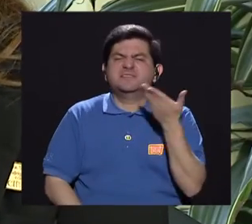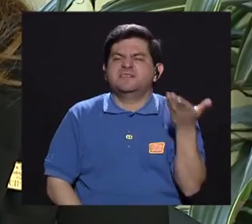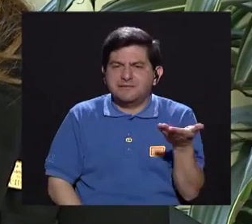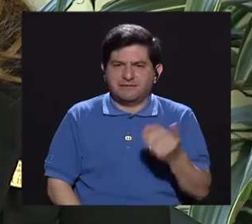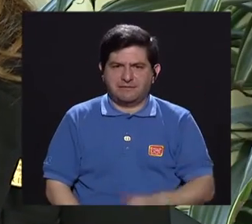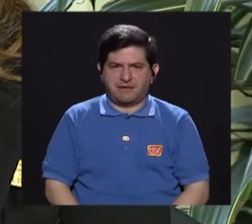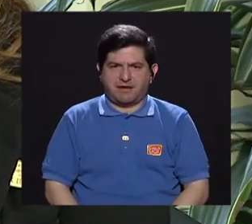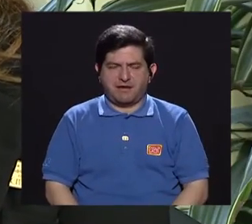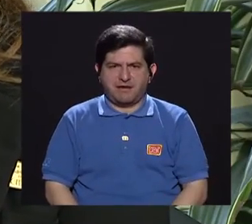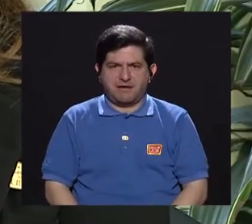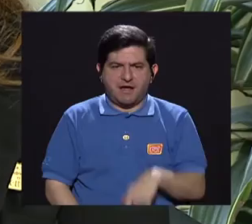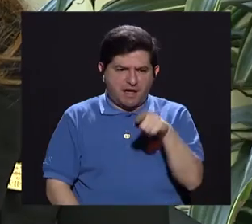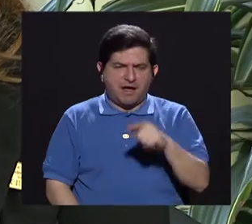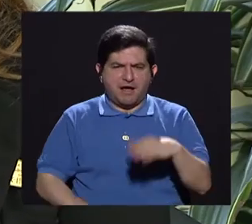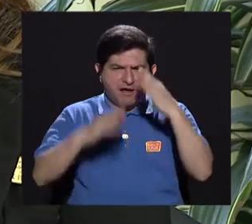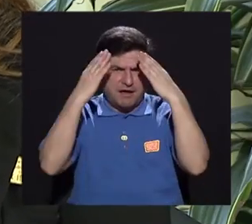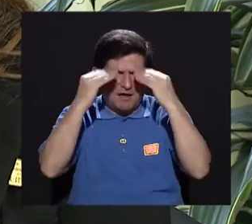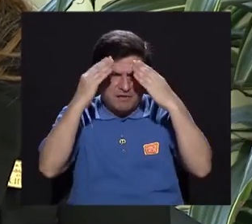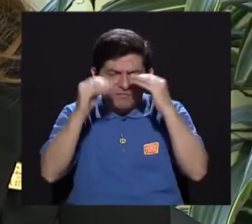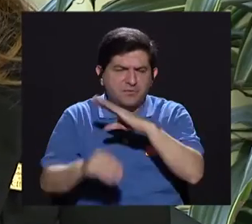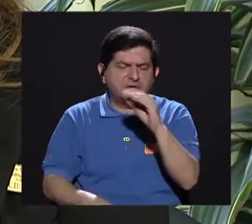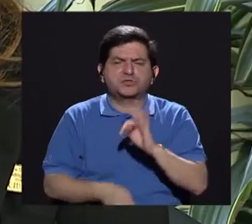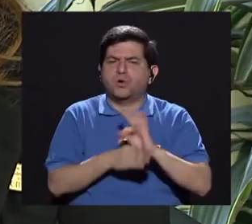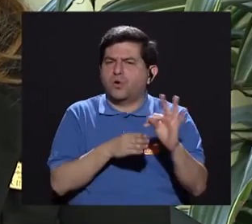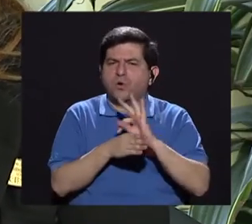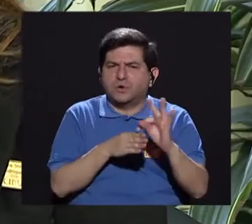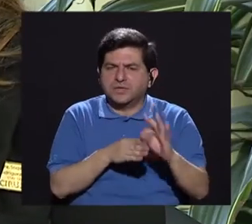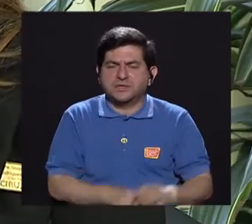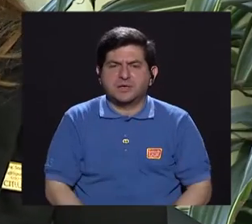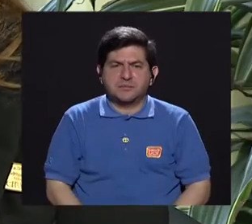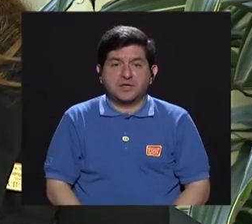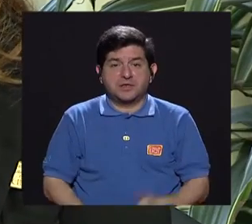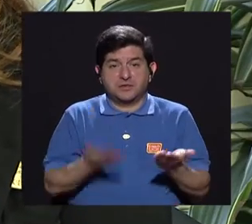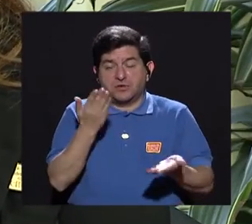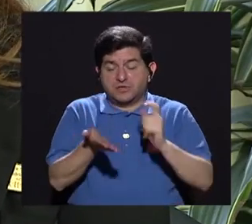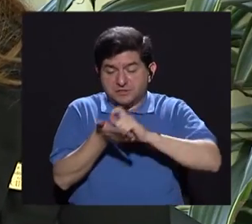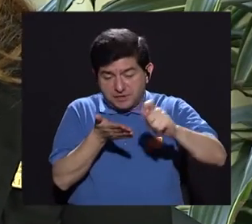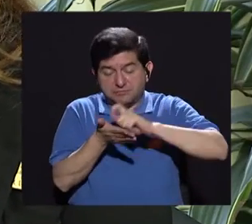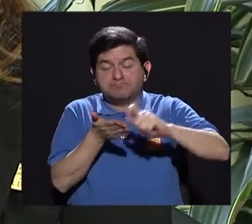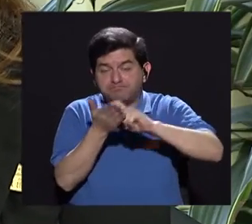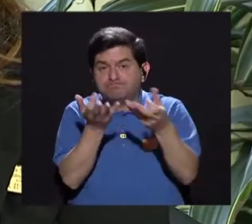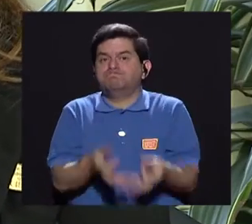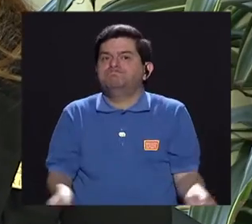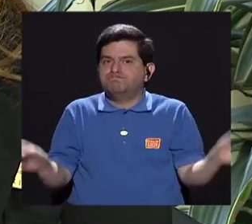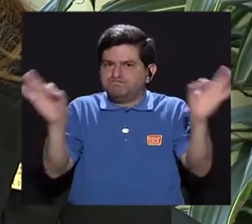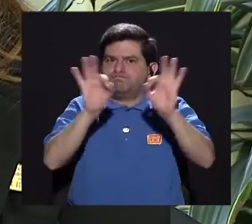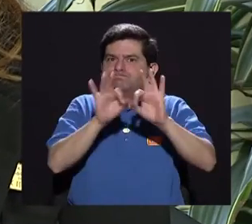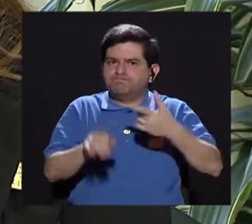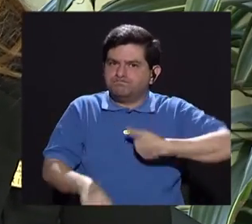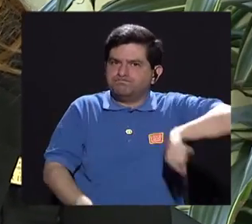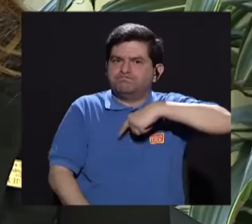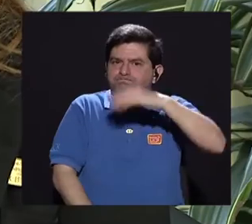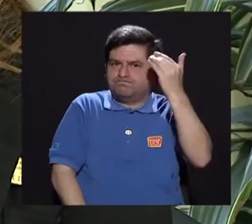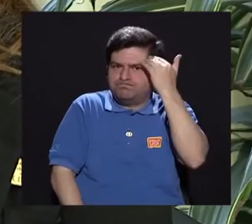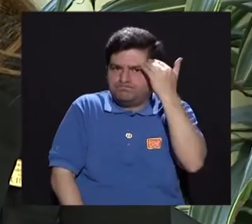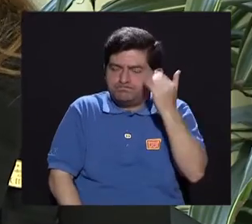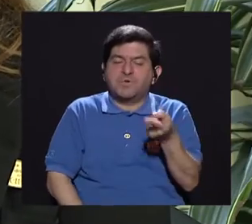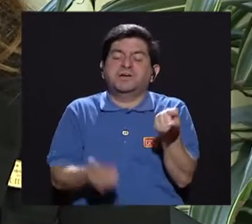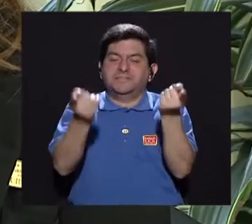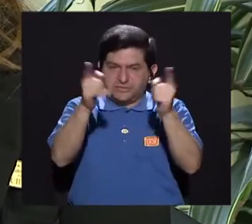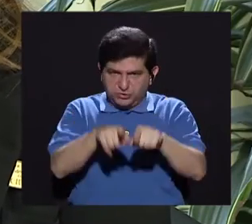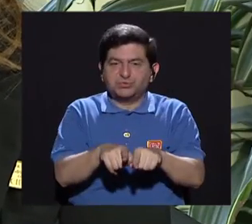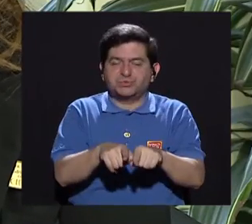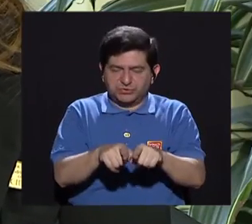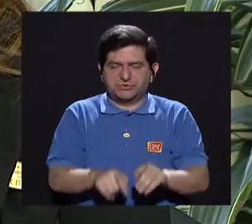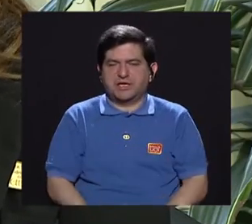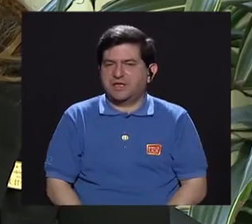le dijeron? ¿Cuáles fueron las indicaciones? ¿Cuál fue su tratamiento? Tal vez llevarlo anotado es muy importante para nosotros porque esto suele